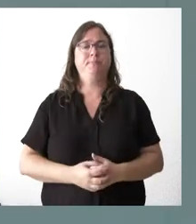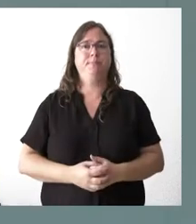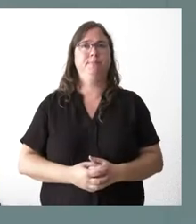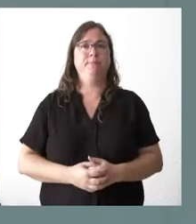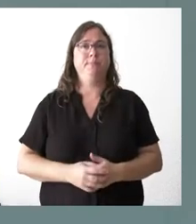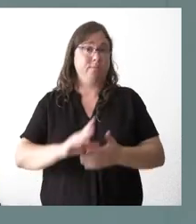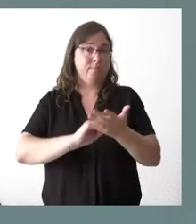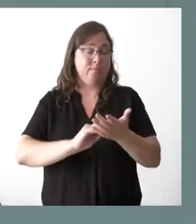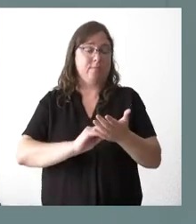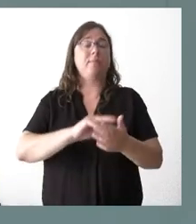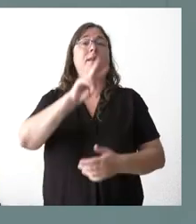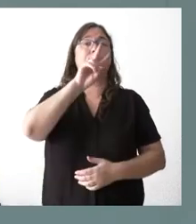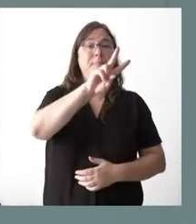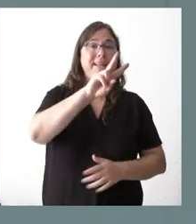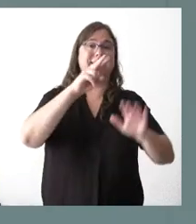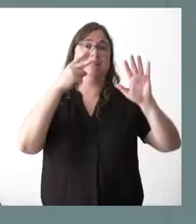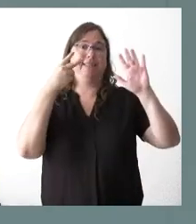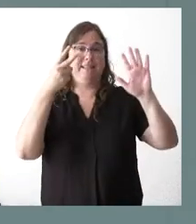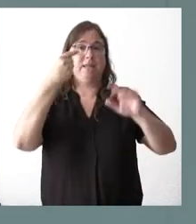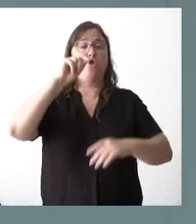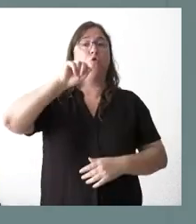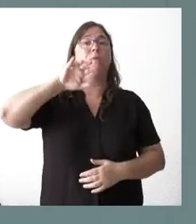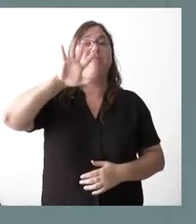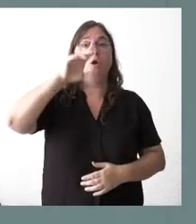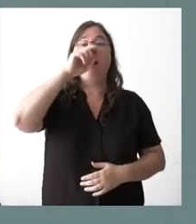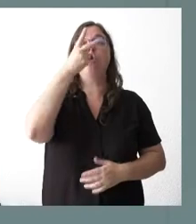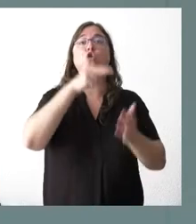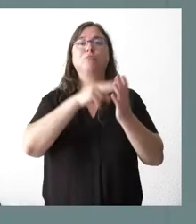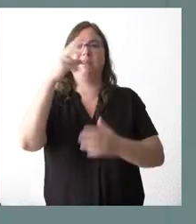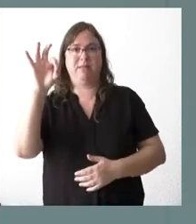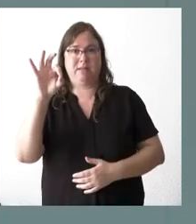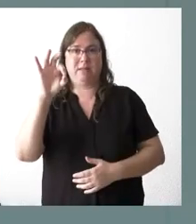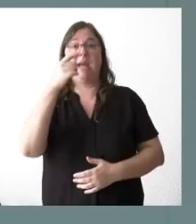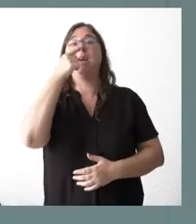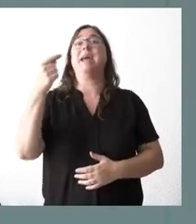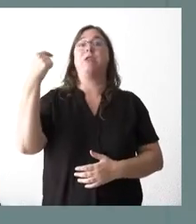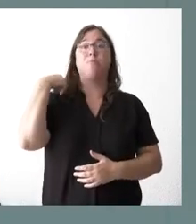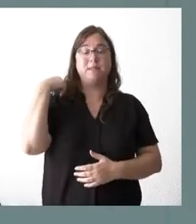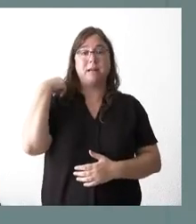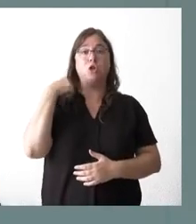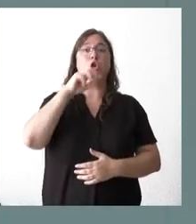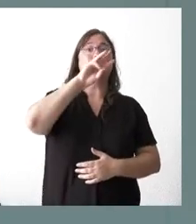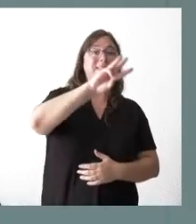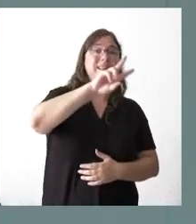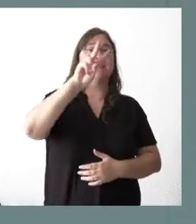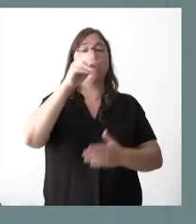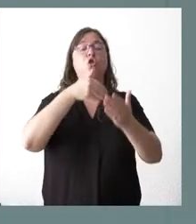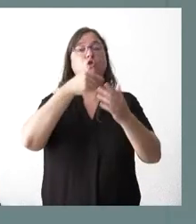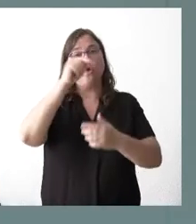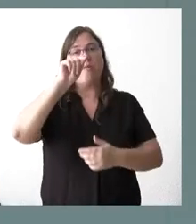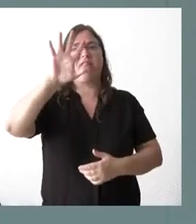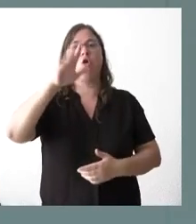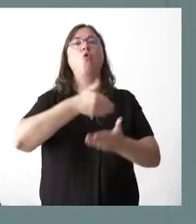pueda ser, 27,5 millones de euros fue en el año 2020. Y el año pasado ya ascendimos a 32,5 millones de euros.